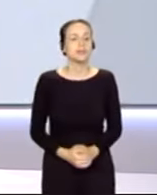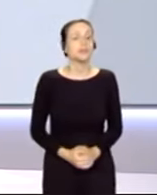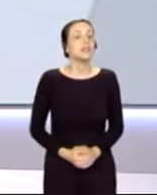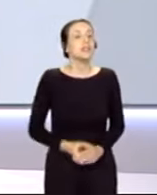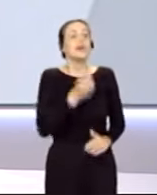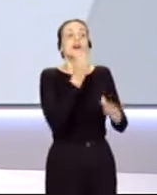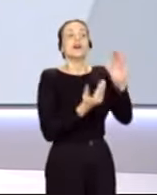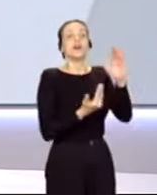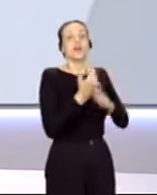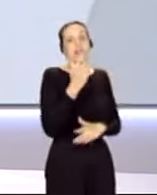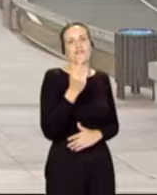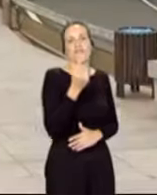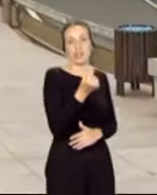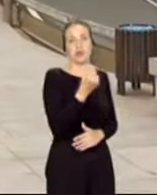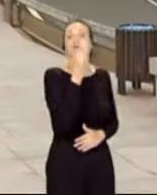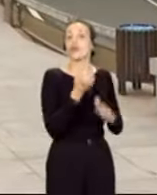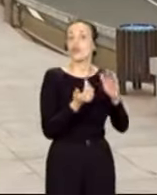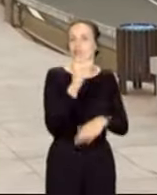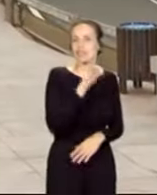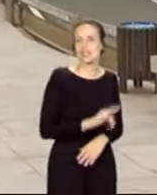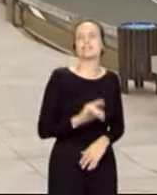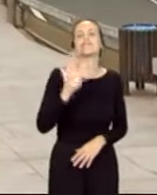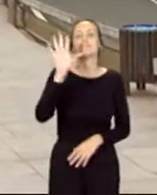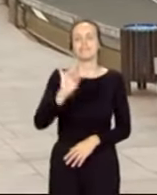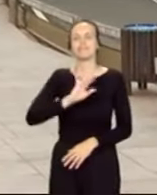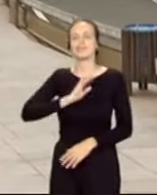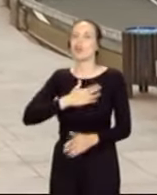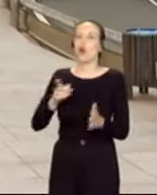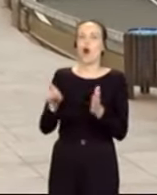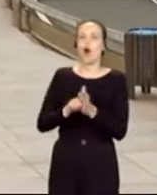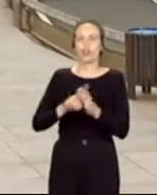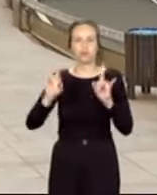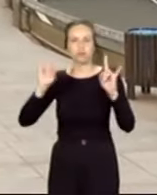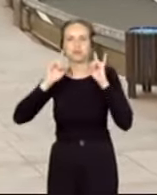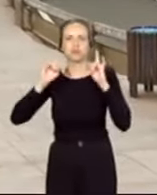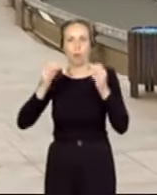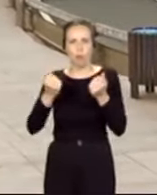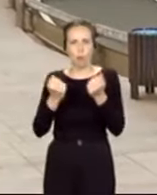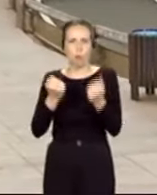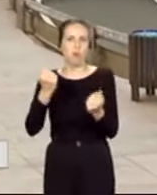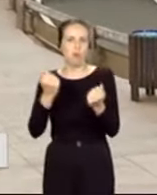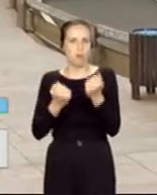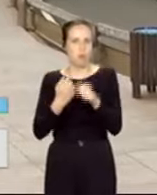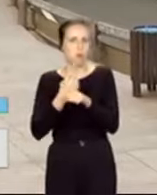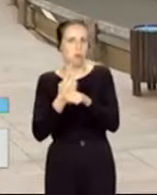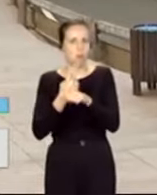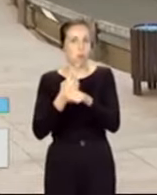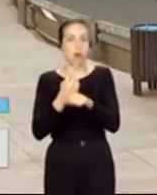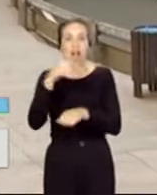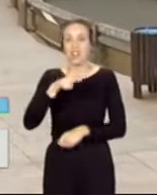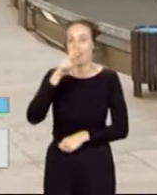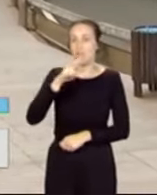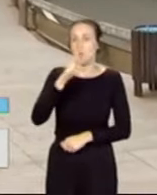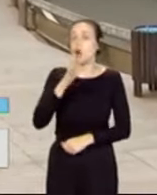Buenos días, Fátima. Buenos días, Canarias. Sí, mañana volverán a rugir los motores aquí en Hermigua, ya que tendrá lugar esa nueva